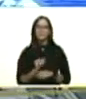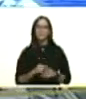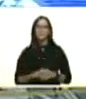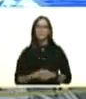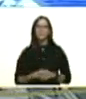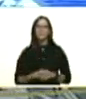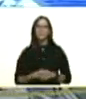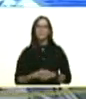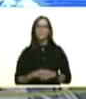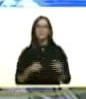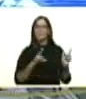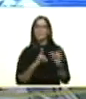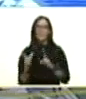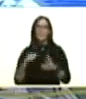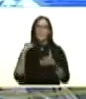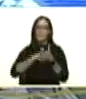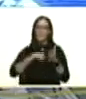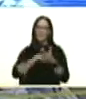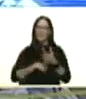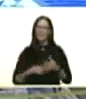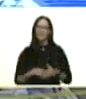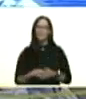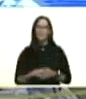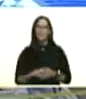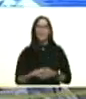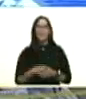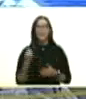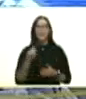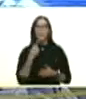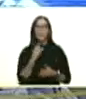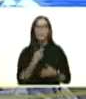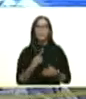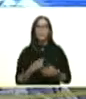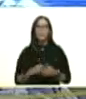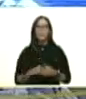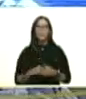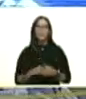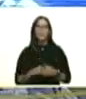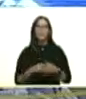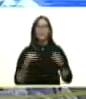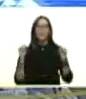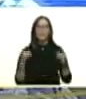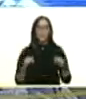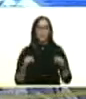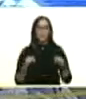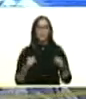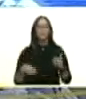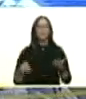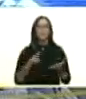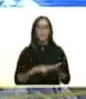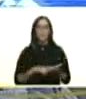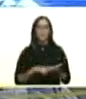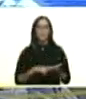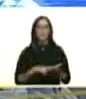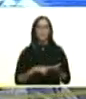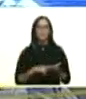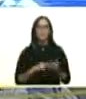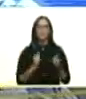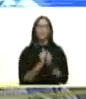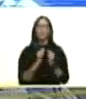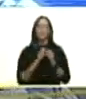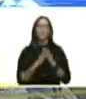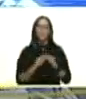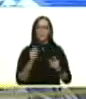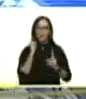lista para la batalla y como decimos hoy lo repito con toda la